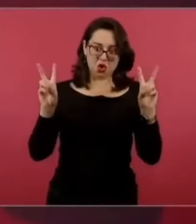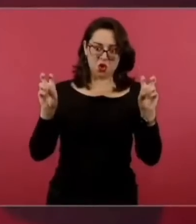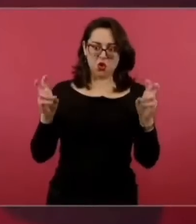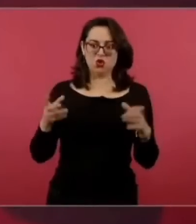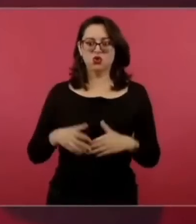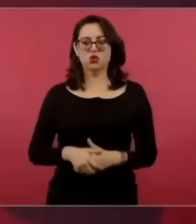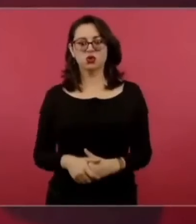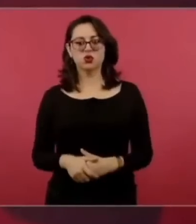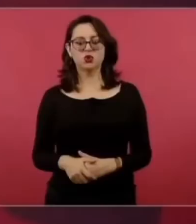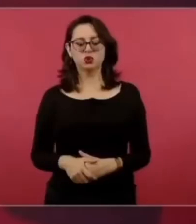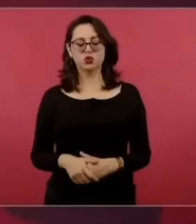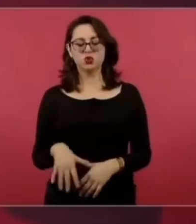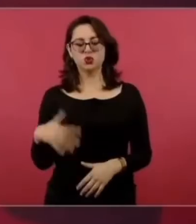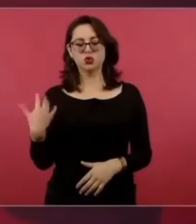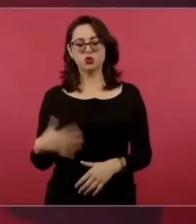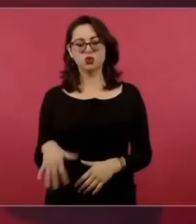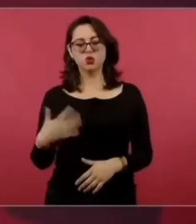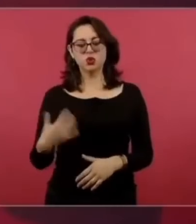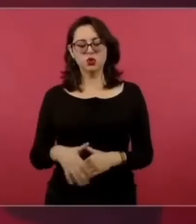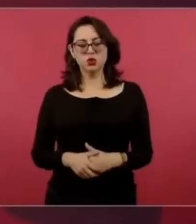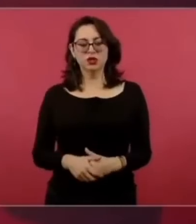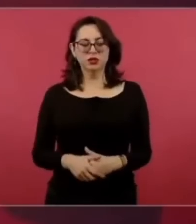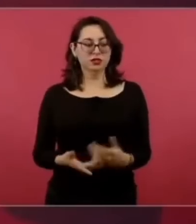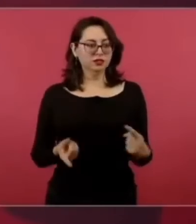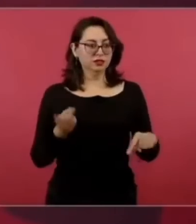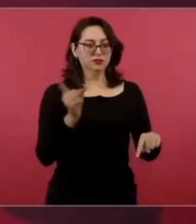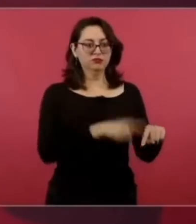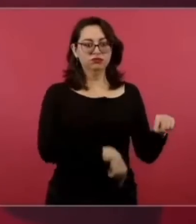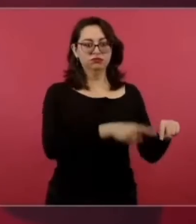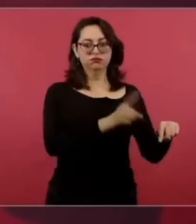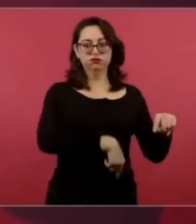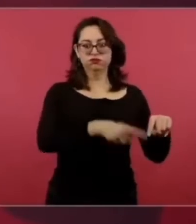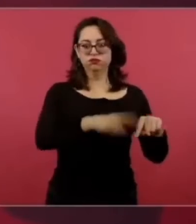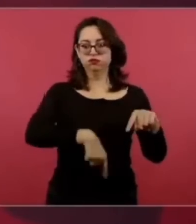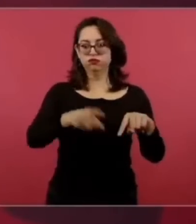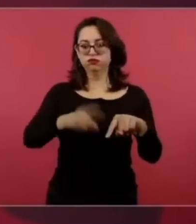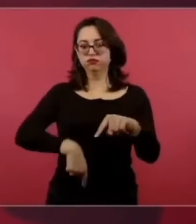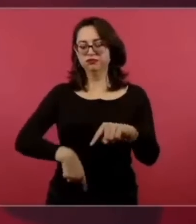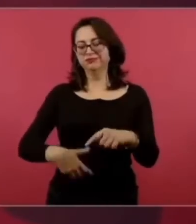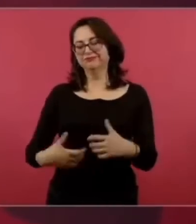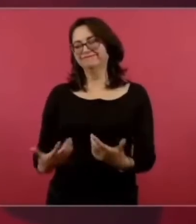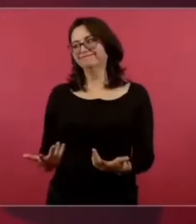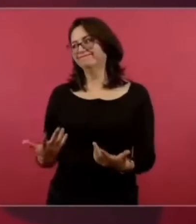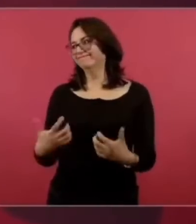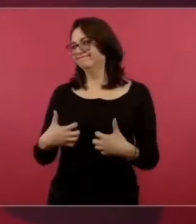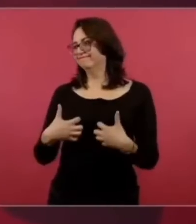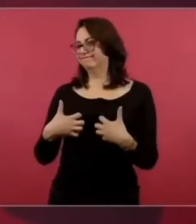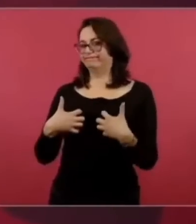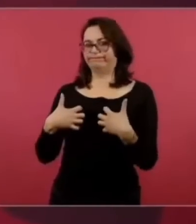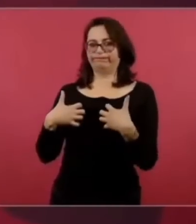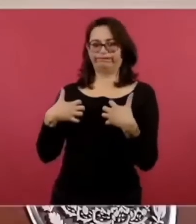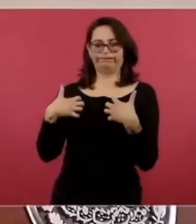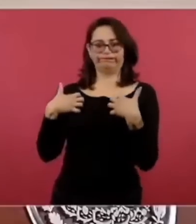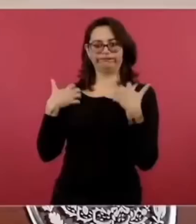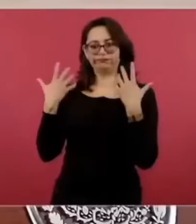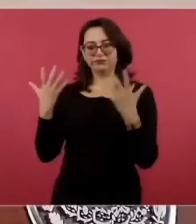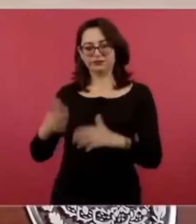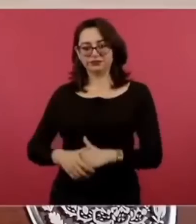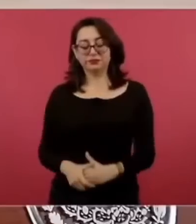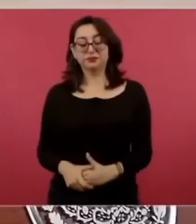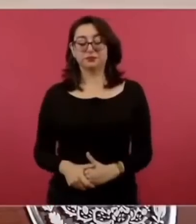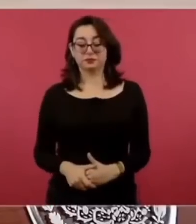entonces pues todo esto se ha ido eliminando y no terminamos todavía